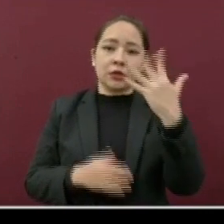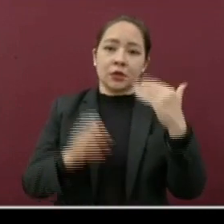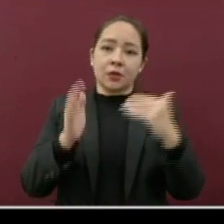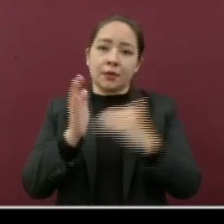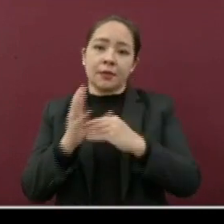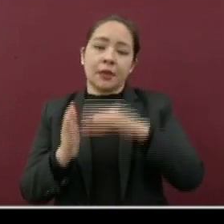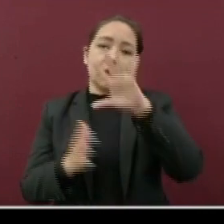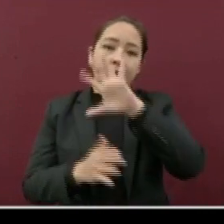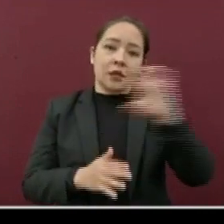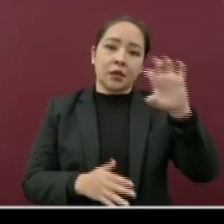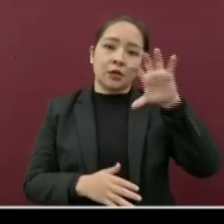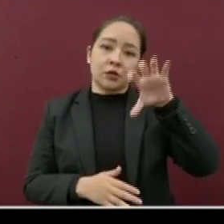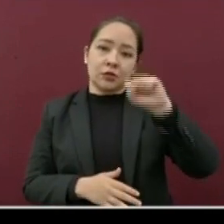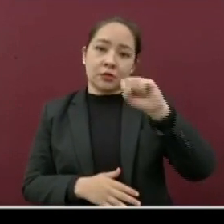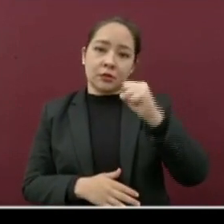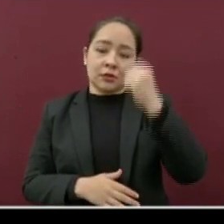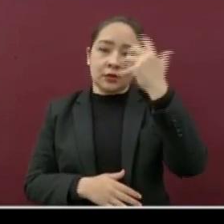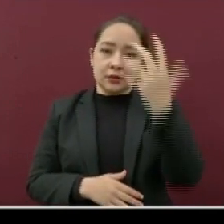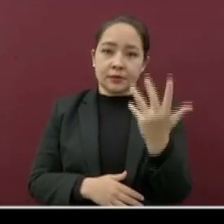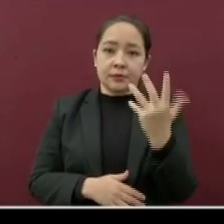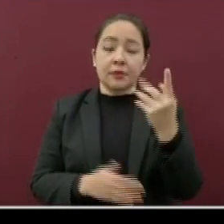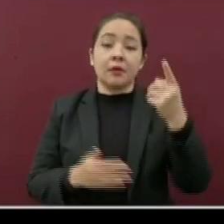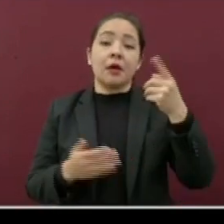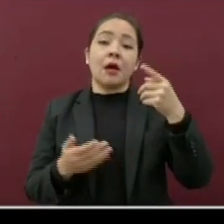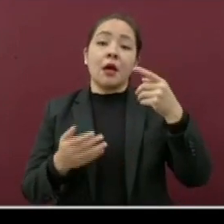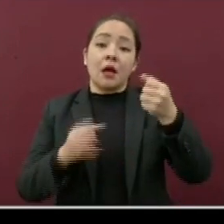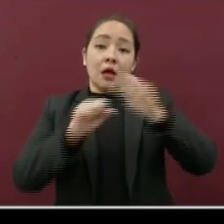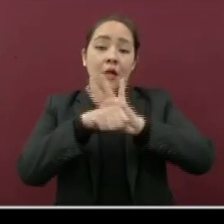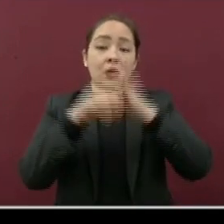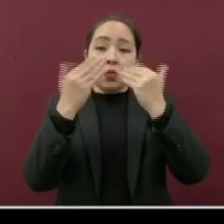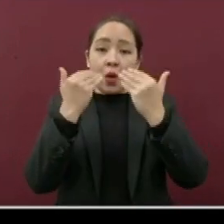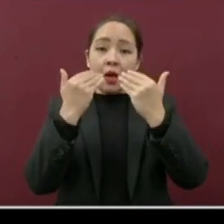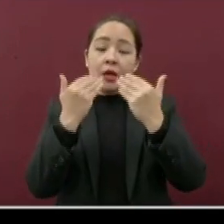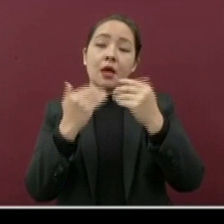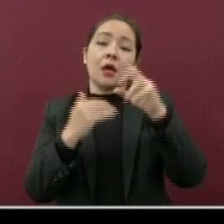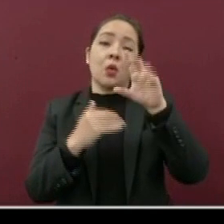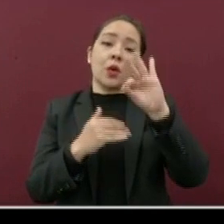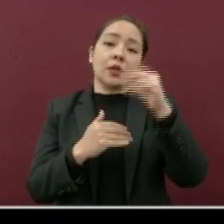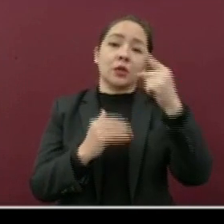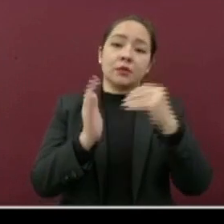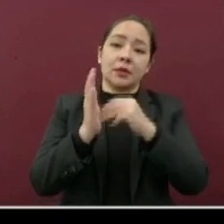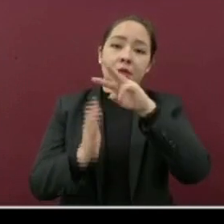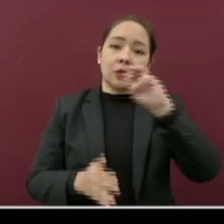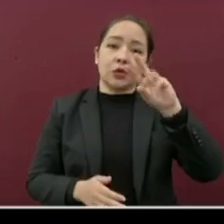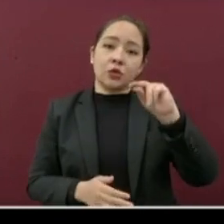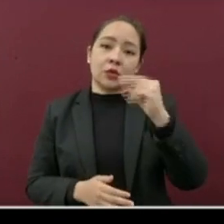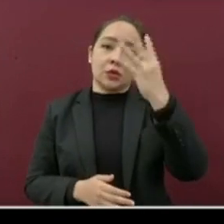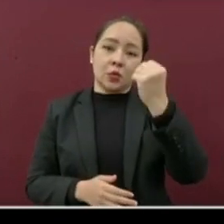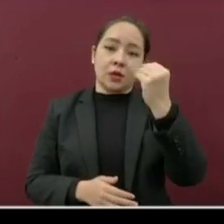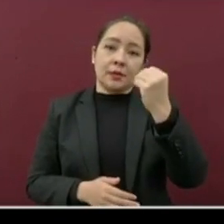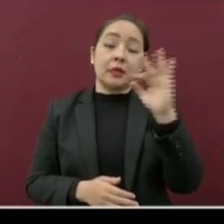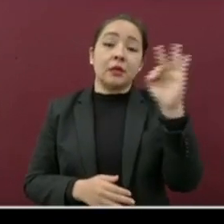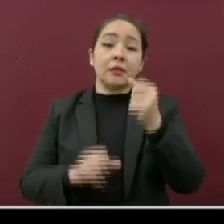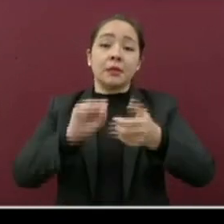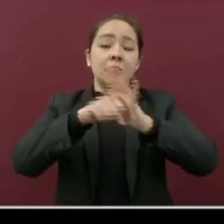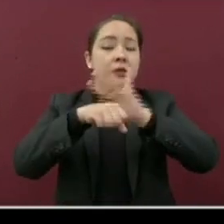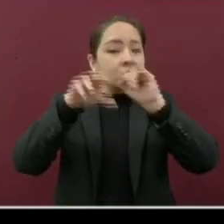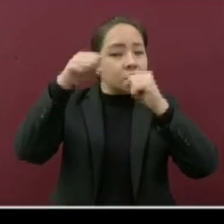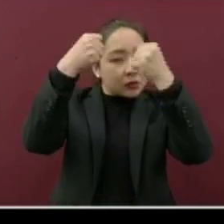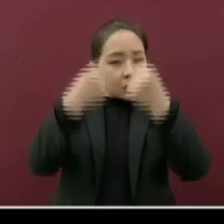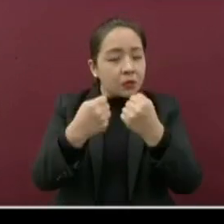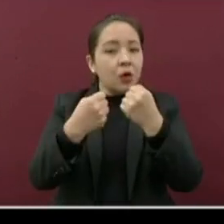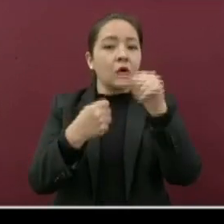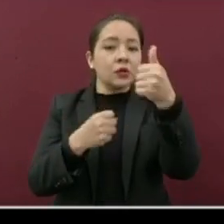565. Negativos son 41 mil 389. Sospechosos 11 mil